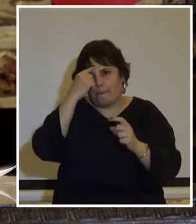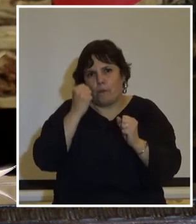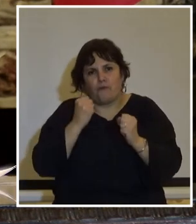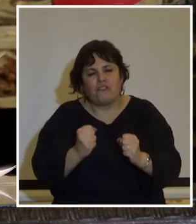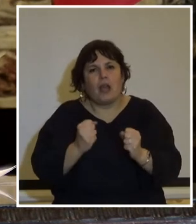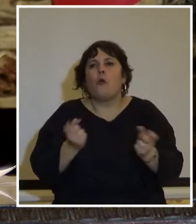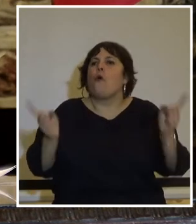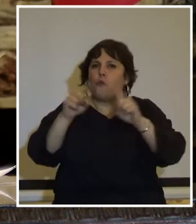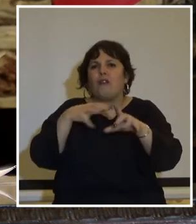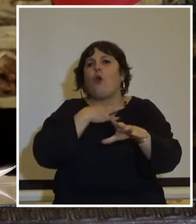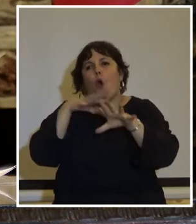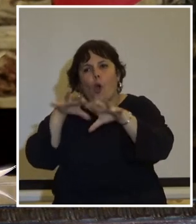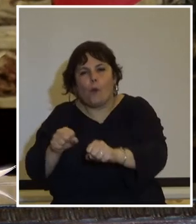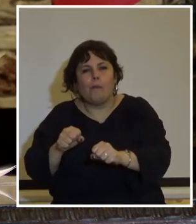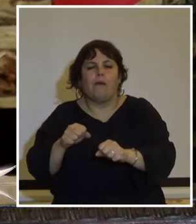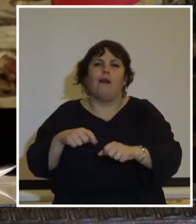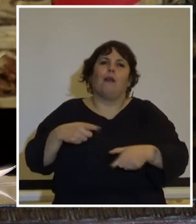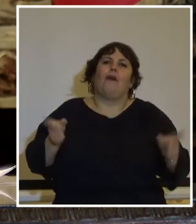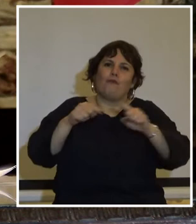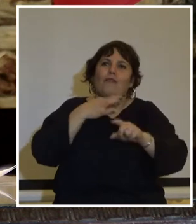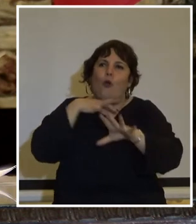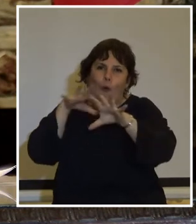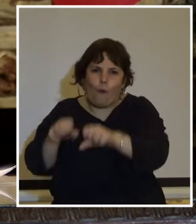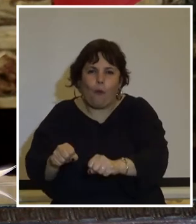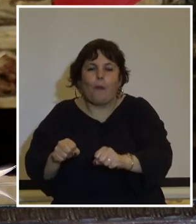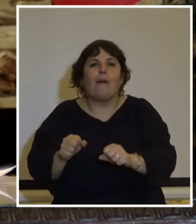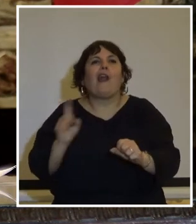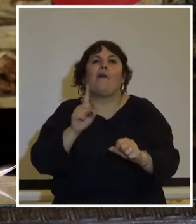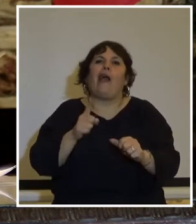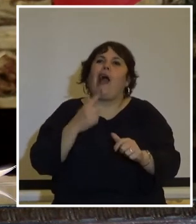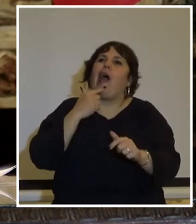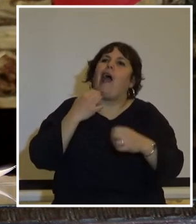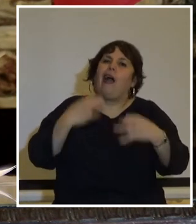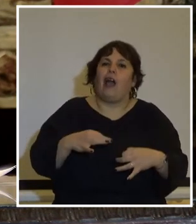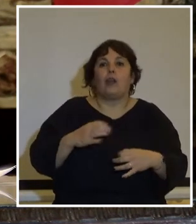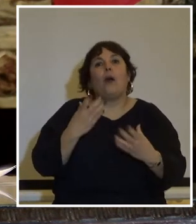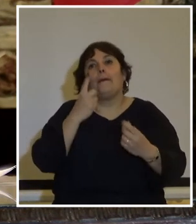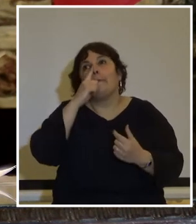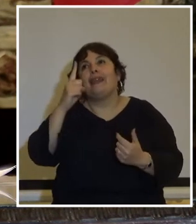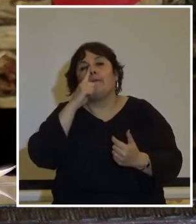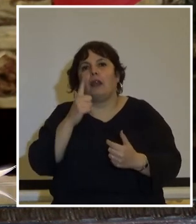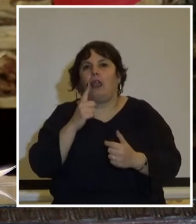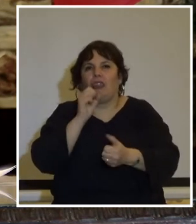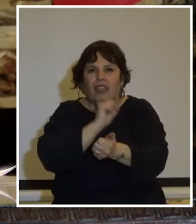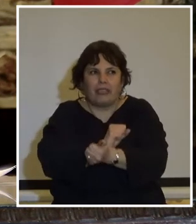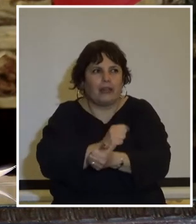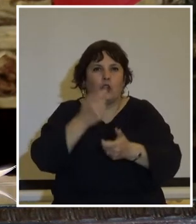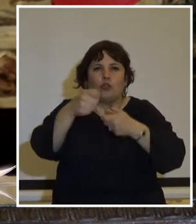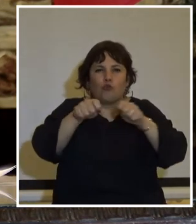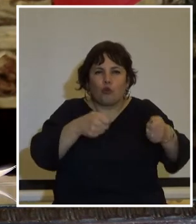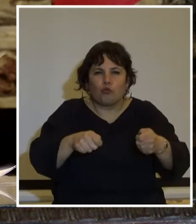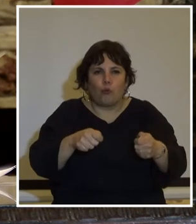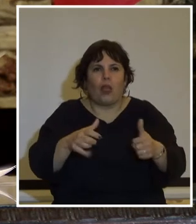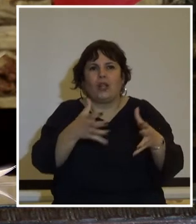volvían a ocupar una y otra vez nada fue gratis miles de detenidos centenares de torturados